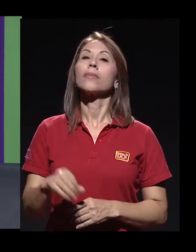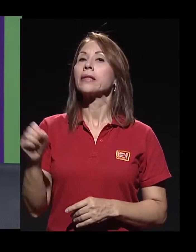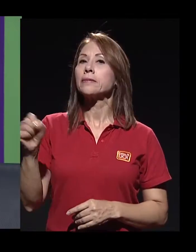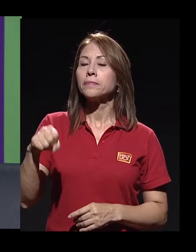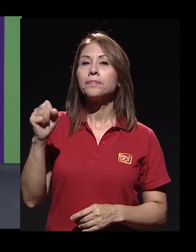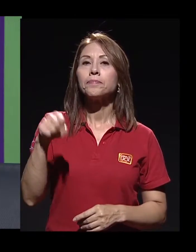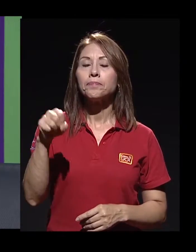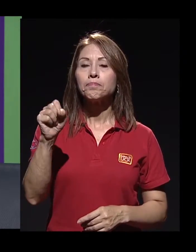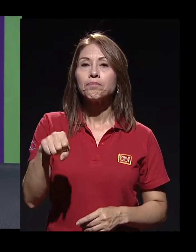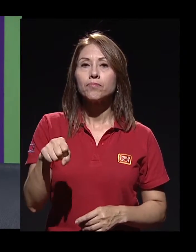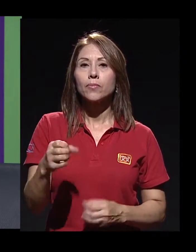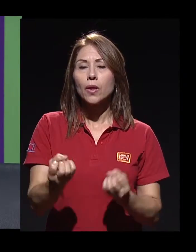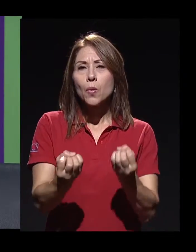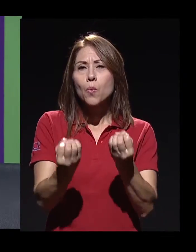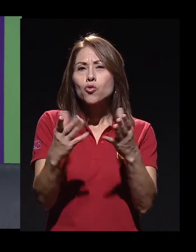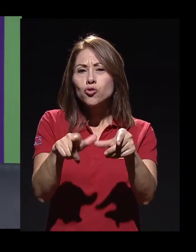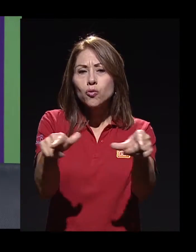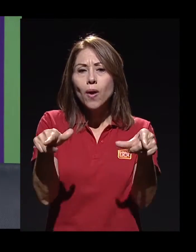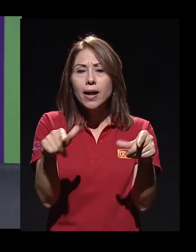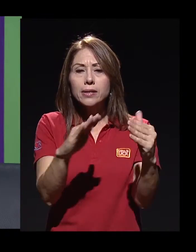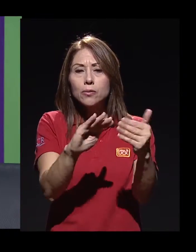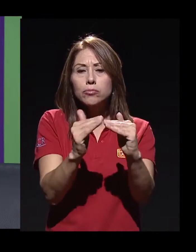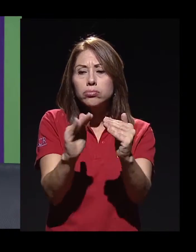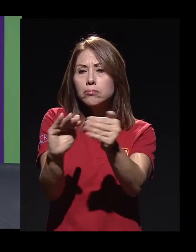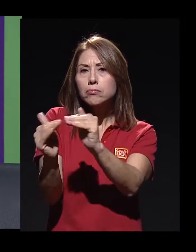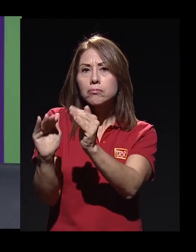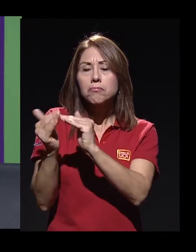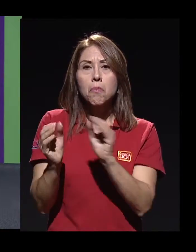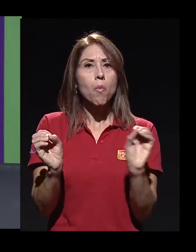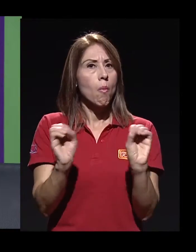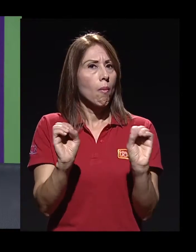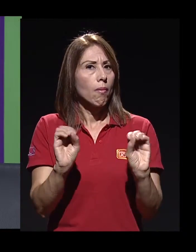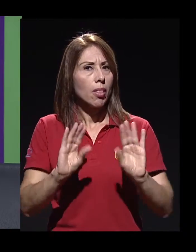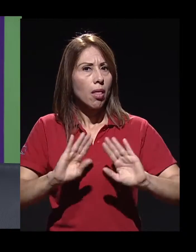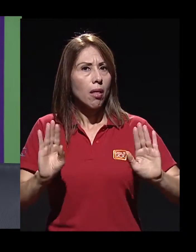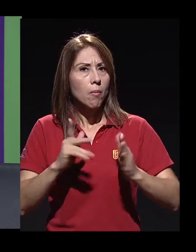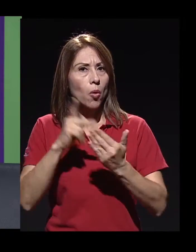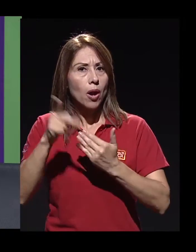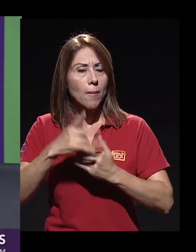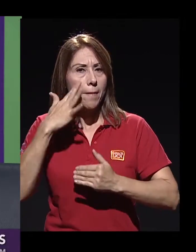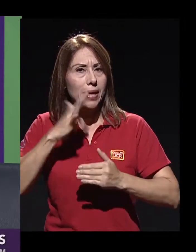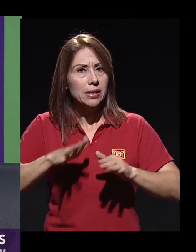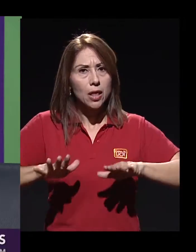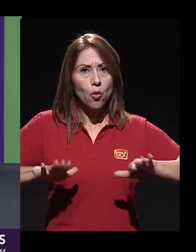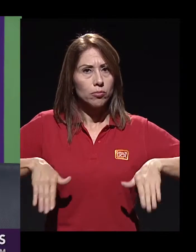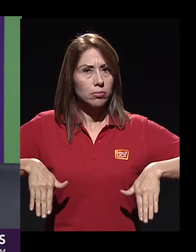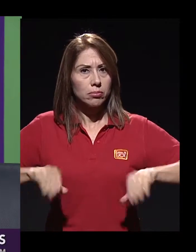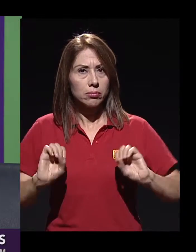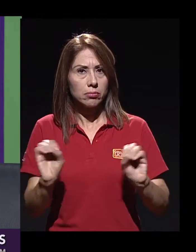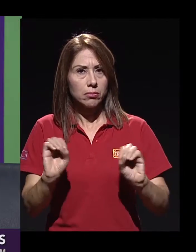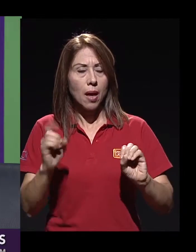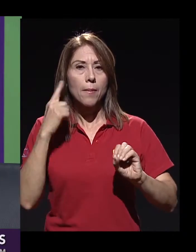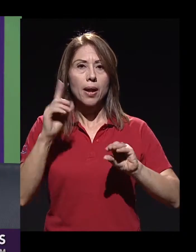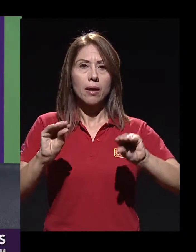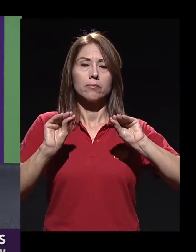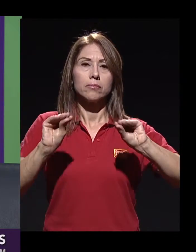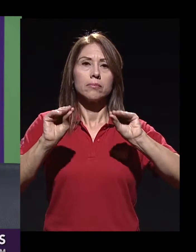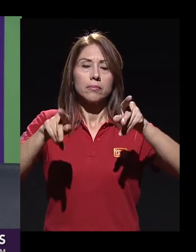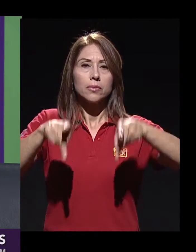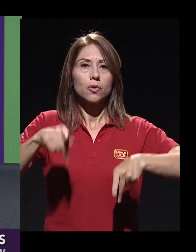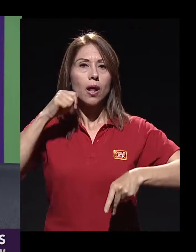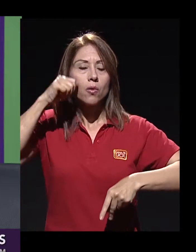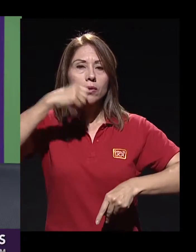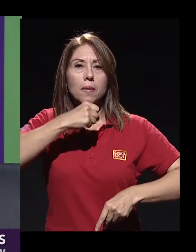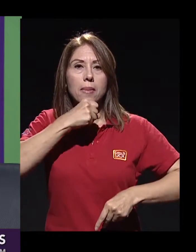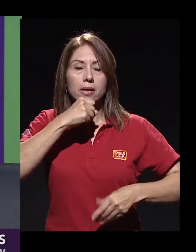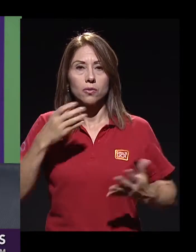comunidades ni siquiera se tiene un programa parecido a educar al adulto mayor, que bien